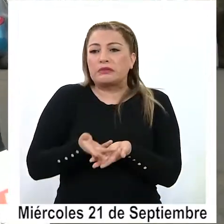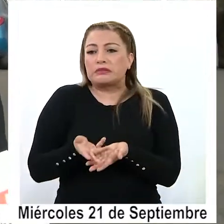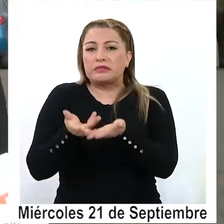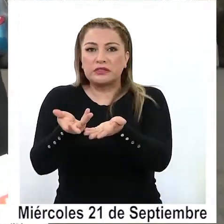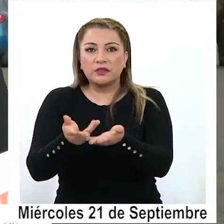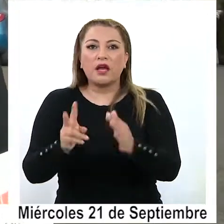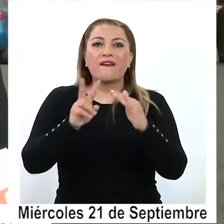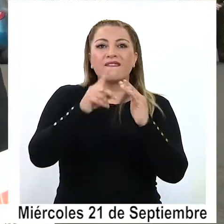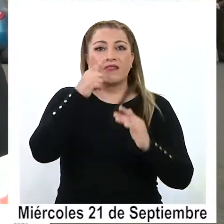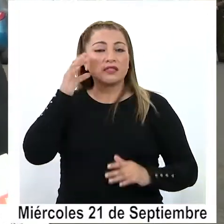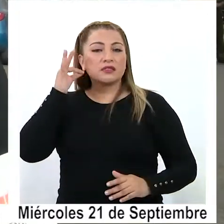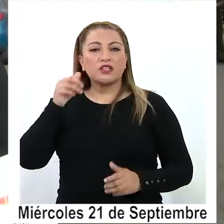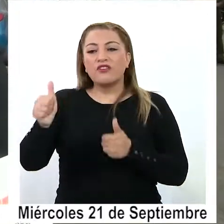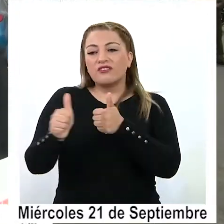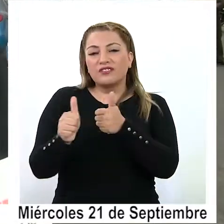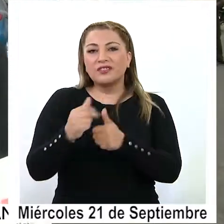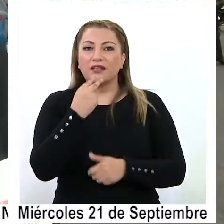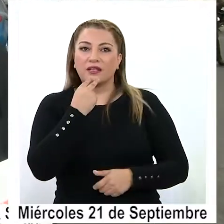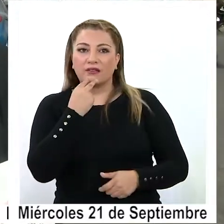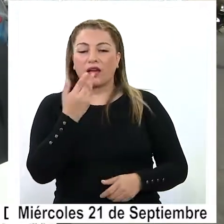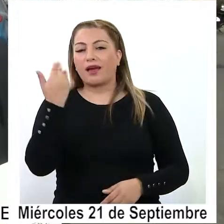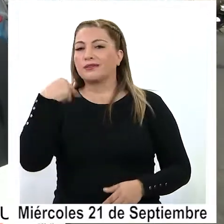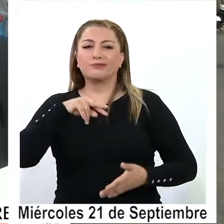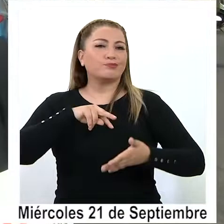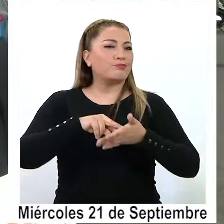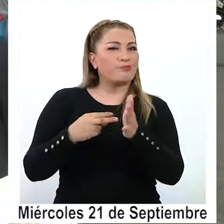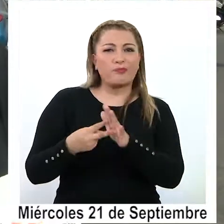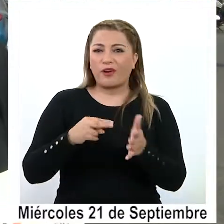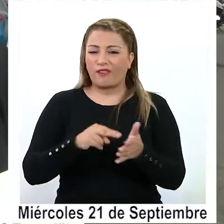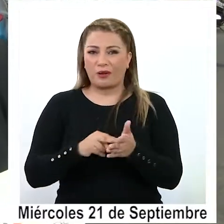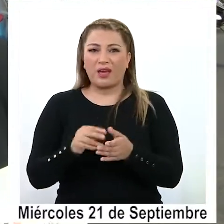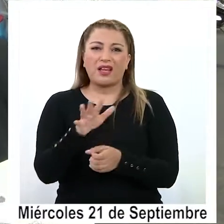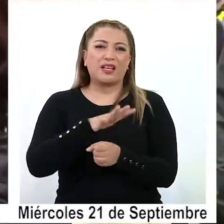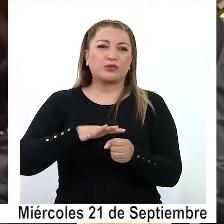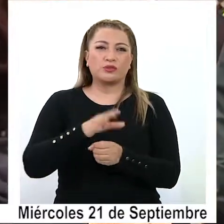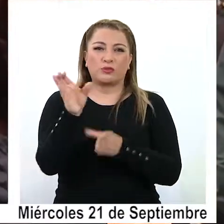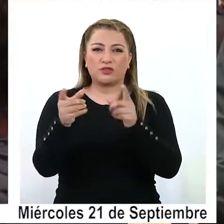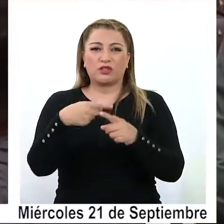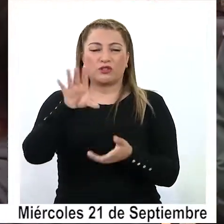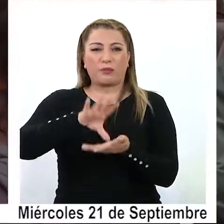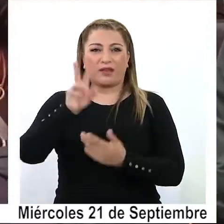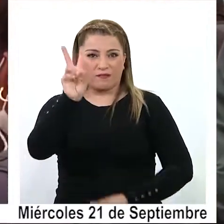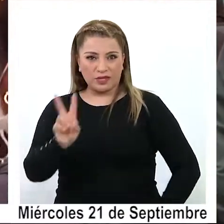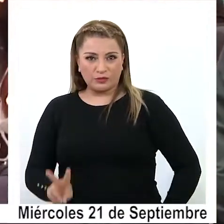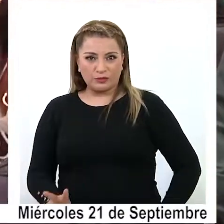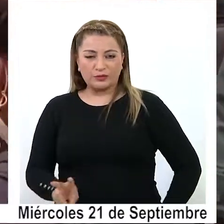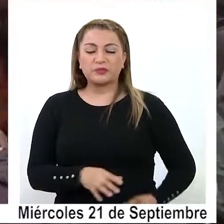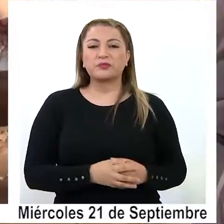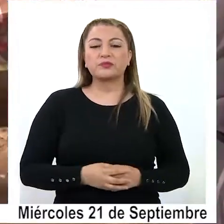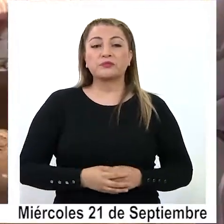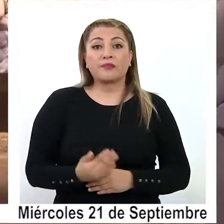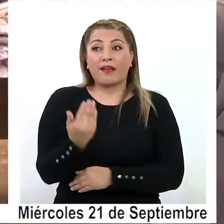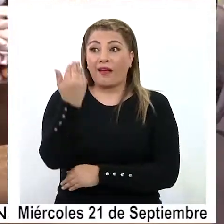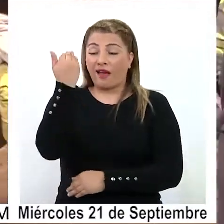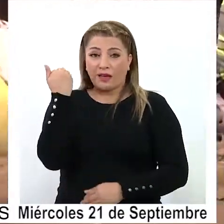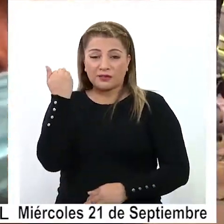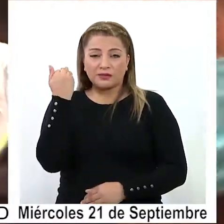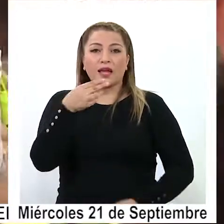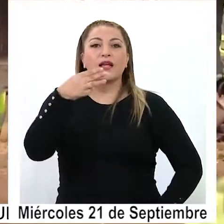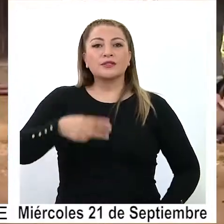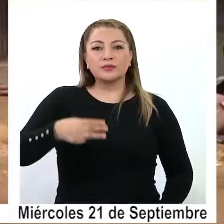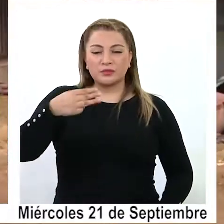a los vecinos y vecinas de ese sector que se vieron fuertemente afectados por la situación migratoria. Si bien en un momento la